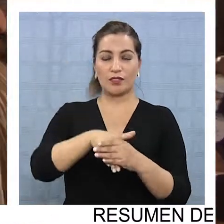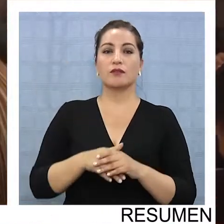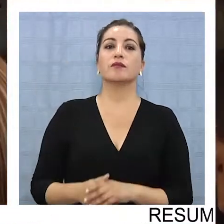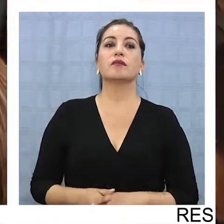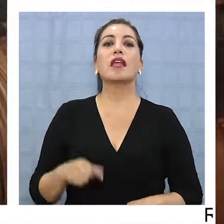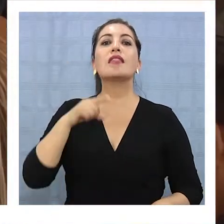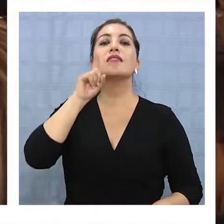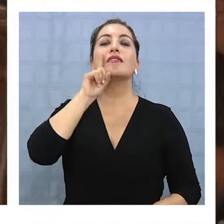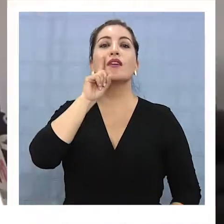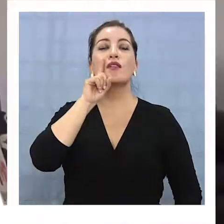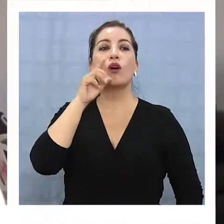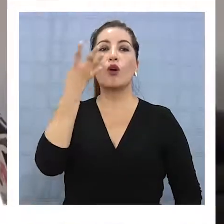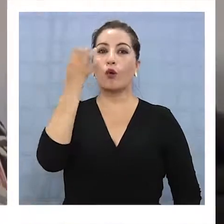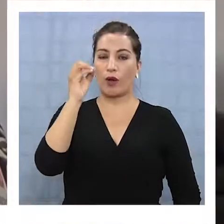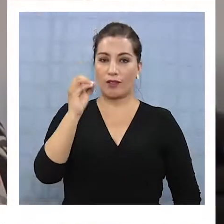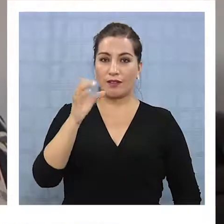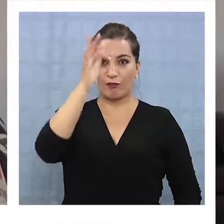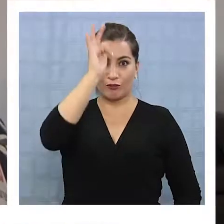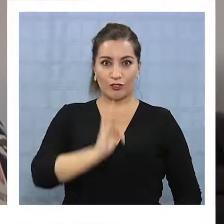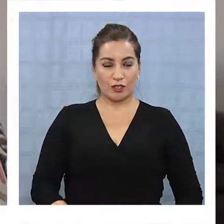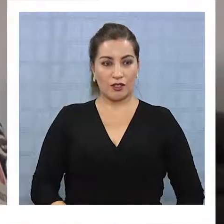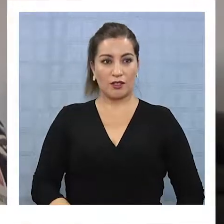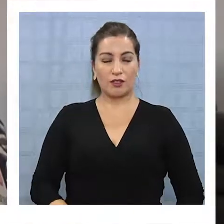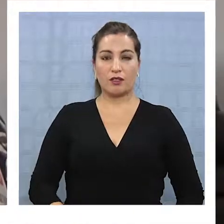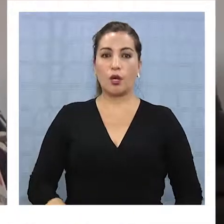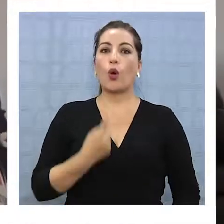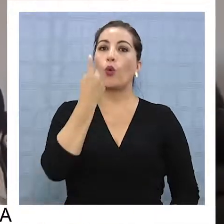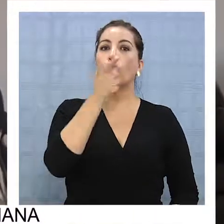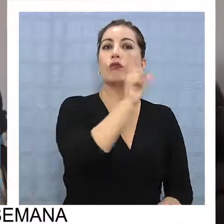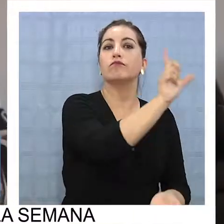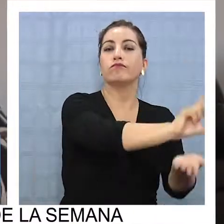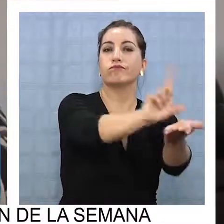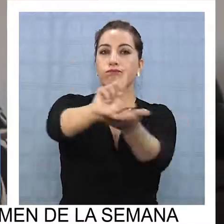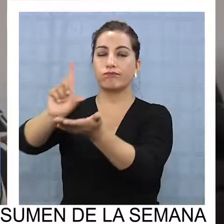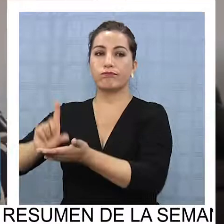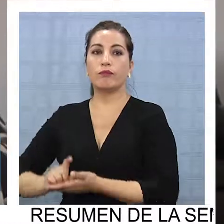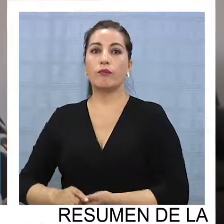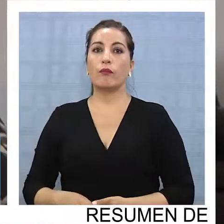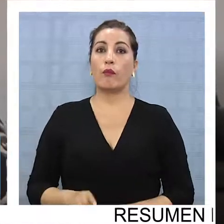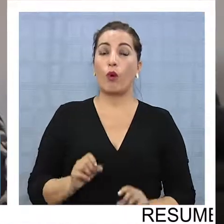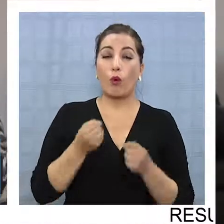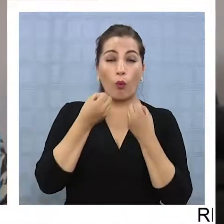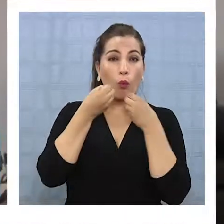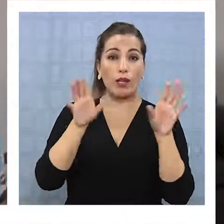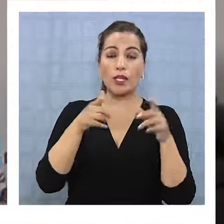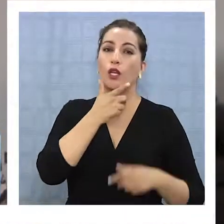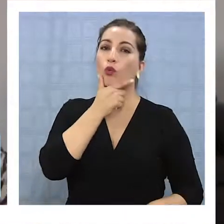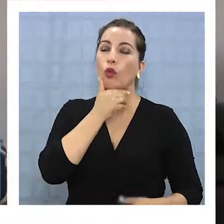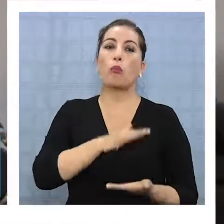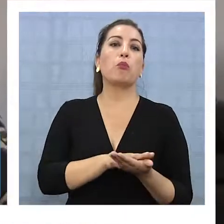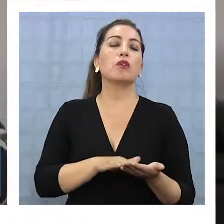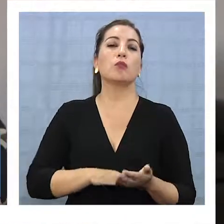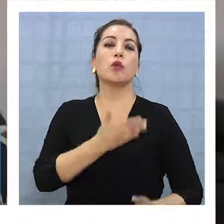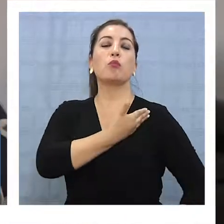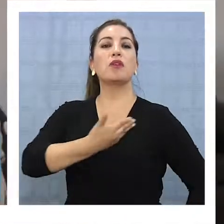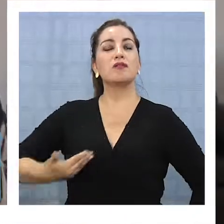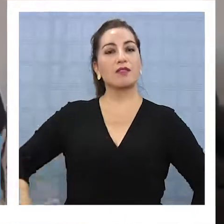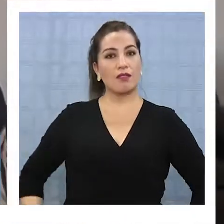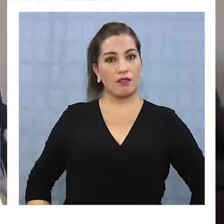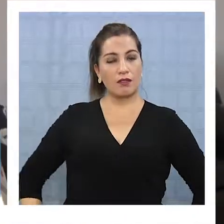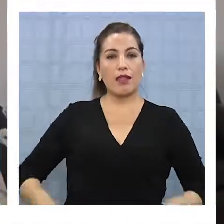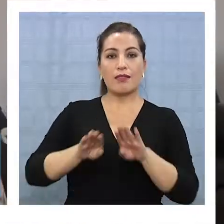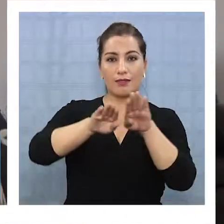a 40 funcionarios, uno por cada lugar desplegado para poder atender cualquier duda que surja, por ejemplo, de un presidente de mesa,